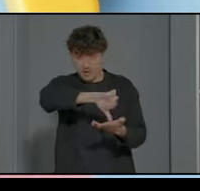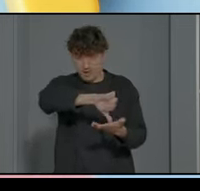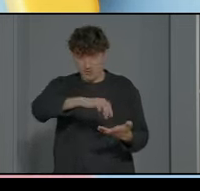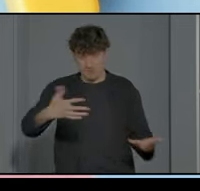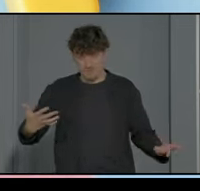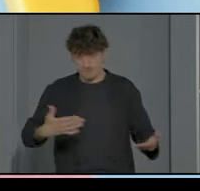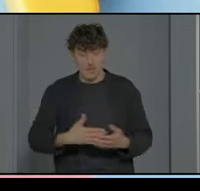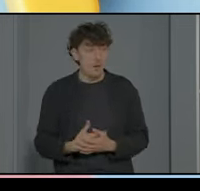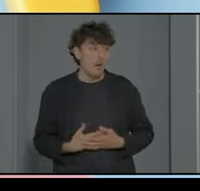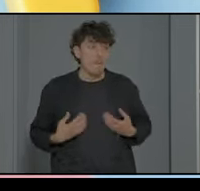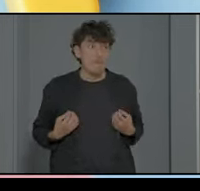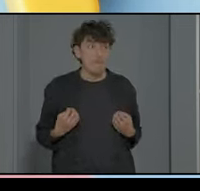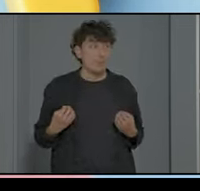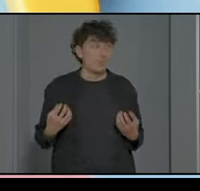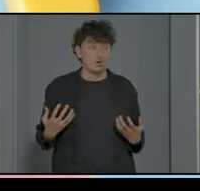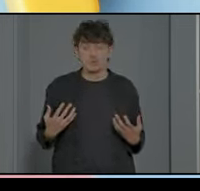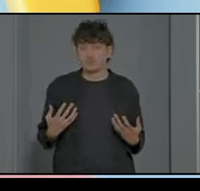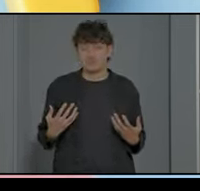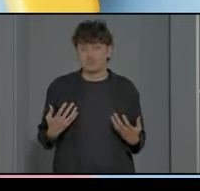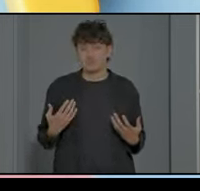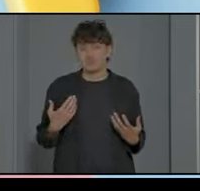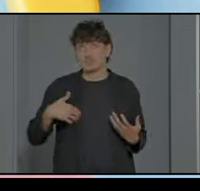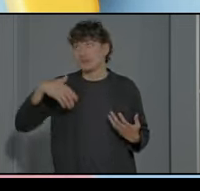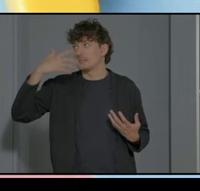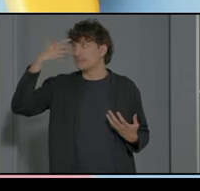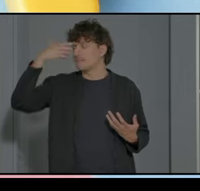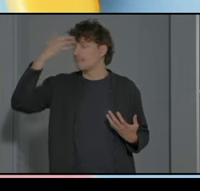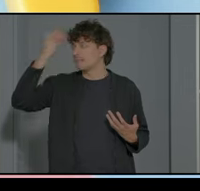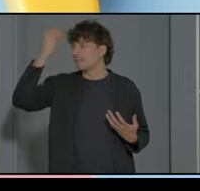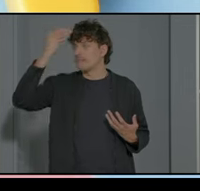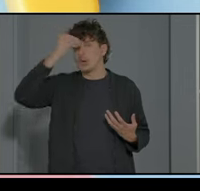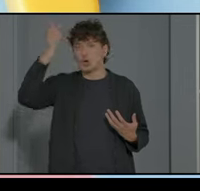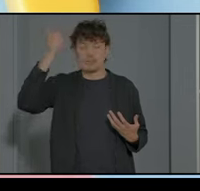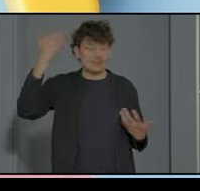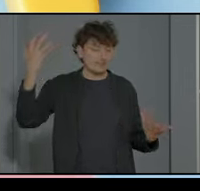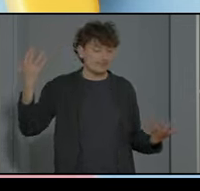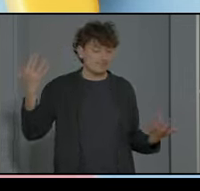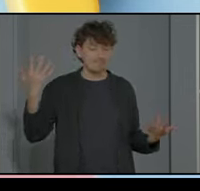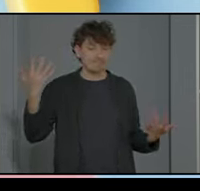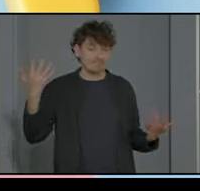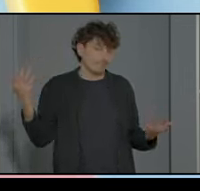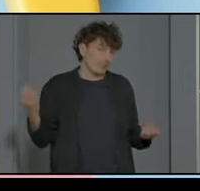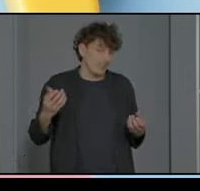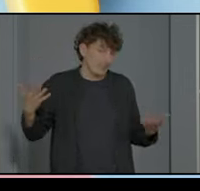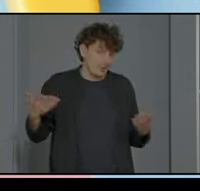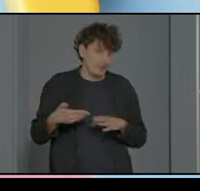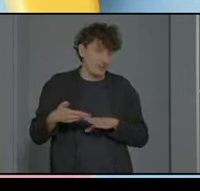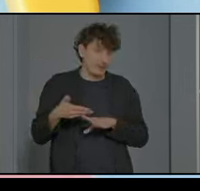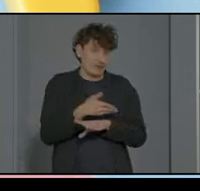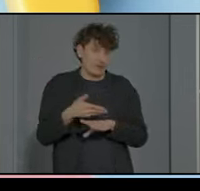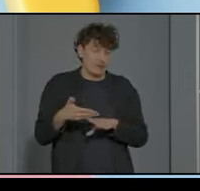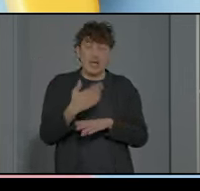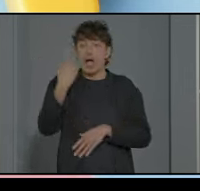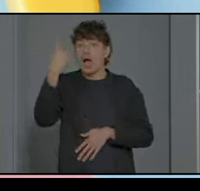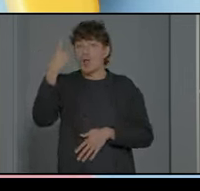y bueno pues que pues todo eso no sé que se me ha ido la idea que estaba comentando bueno antes de entrar al alumno lo que os